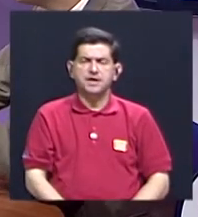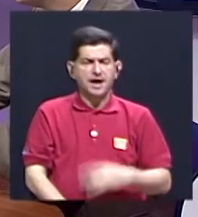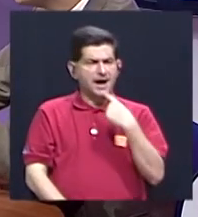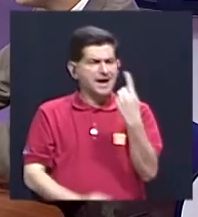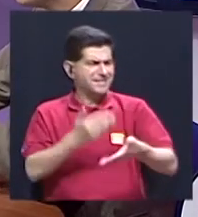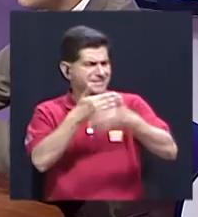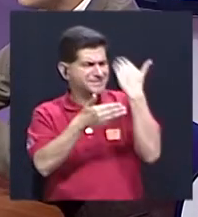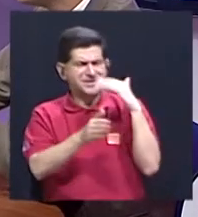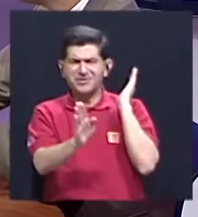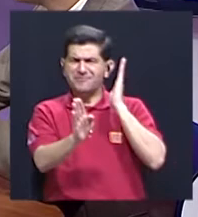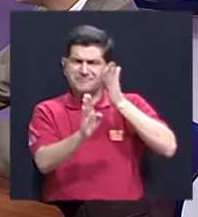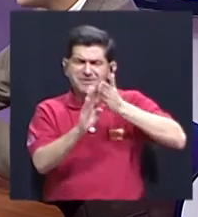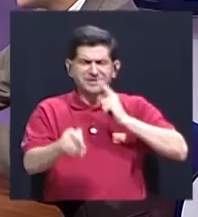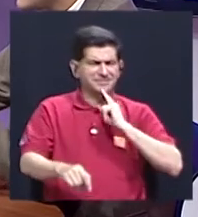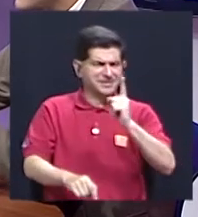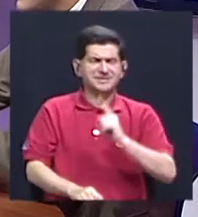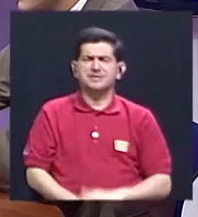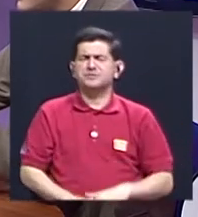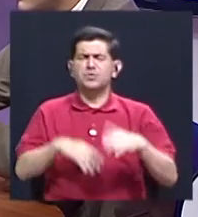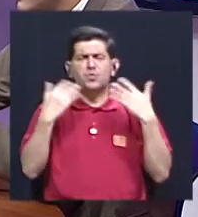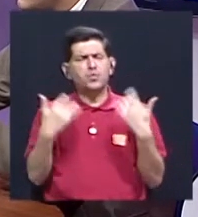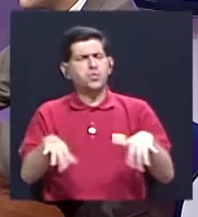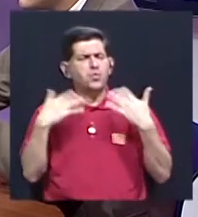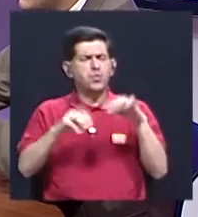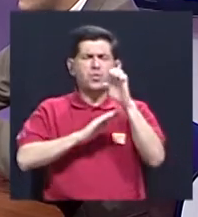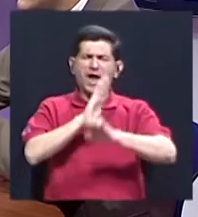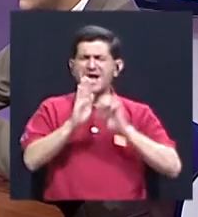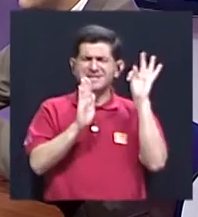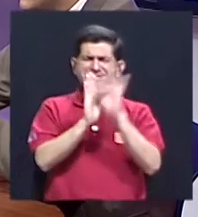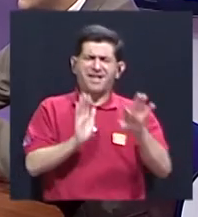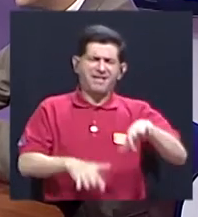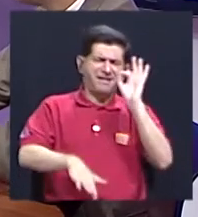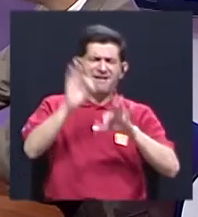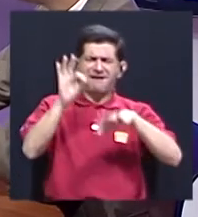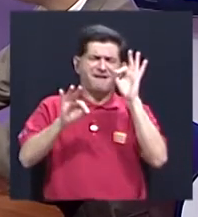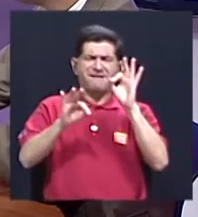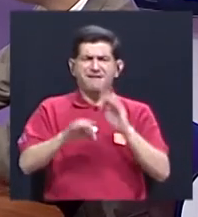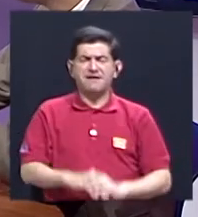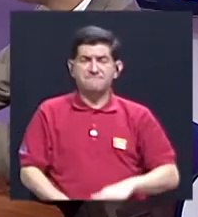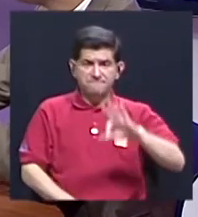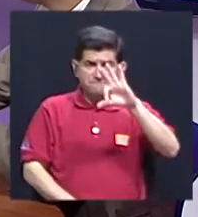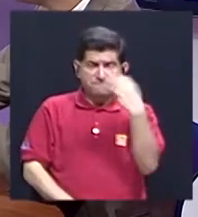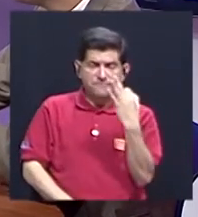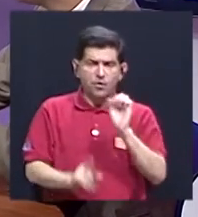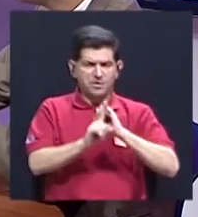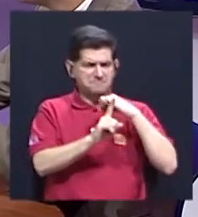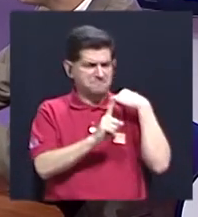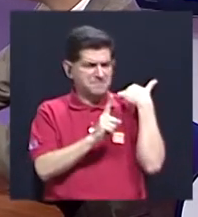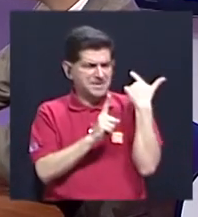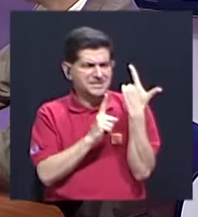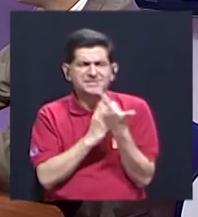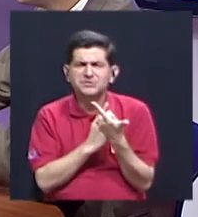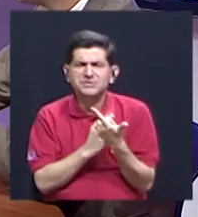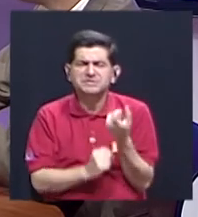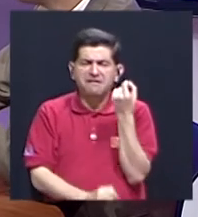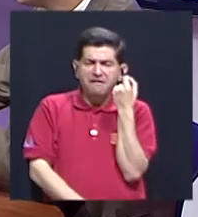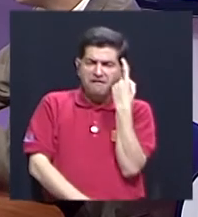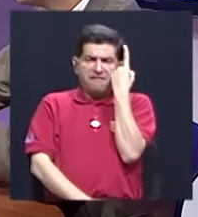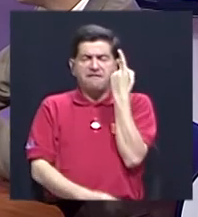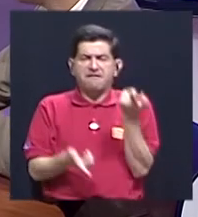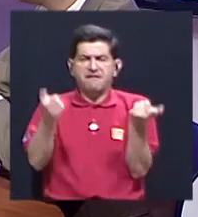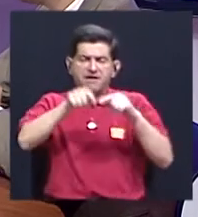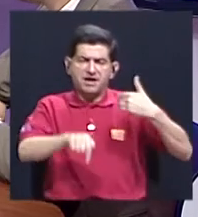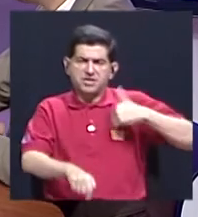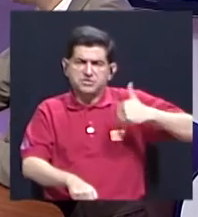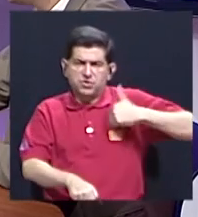anunciaron directamente hablaban de la gran cantidad de estereotipos que se encuentran, de la forma socialmente comprendida, en el caso